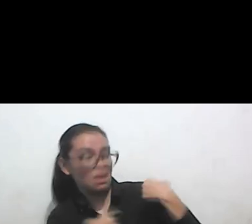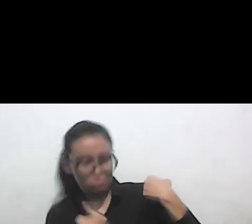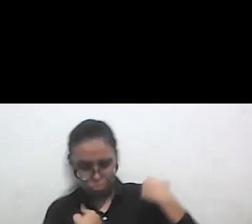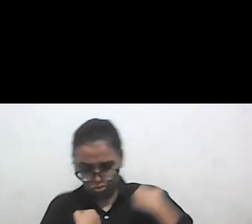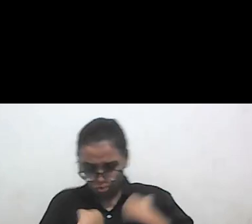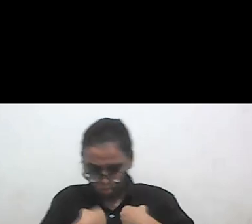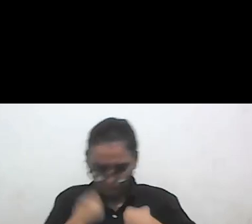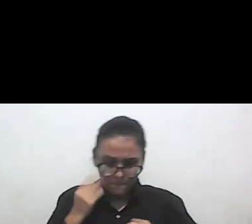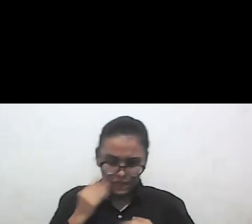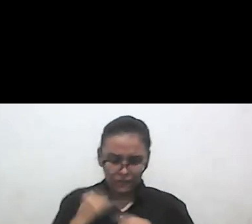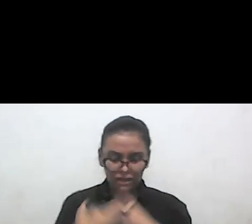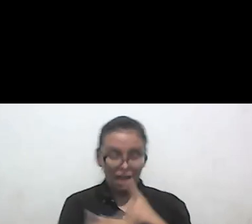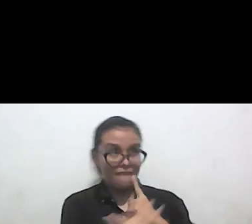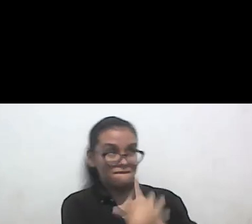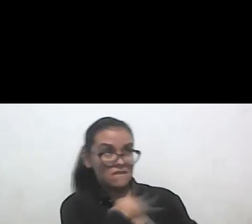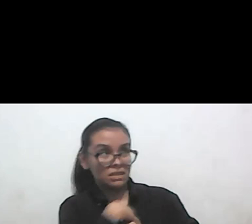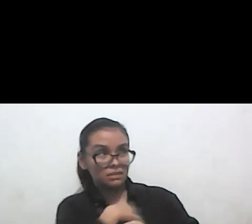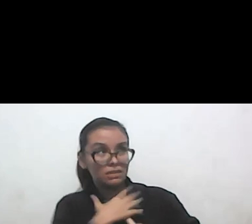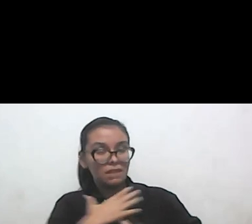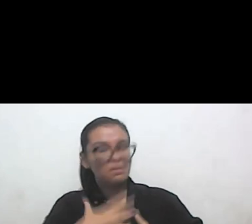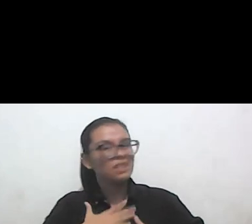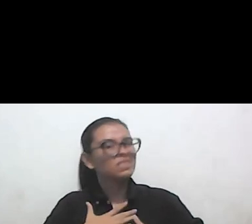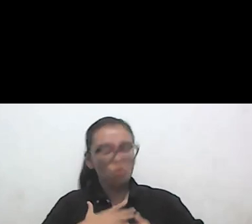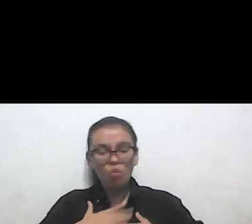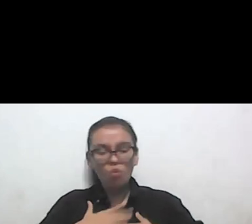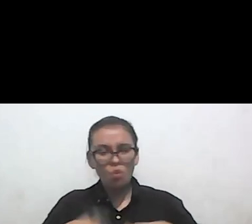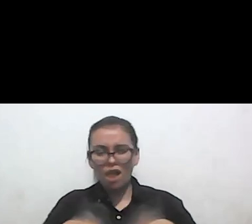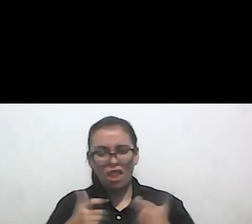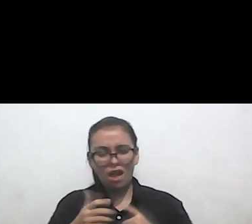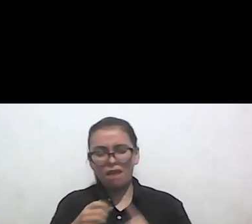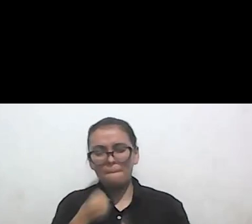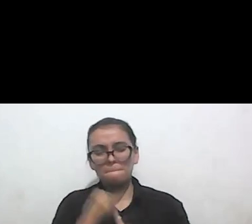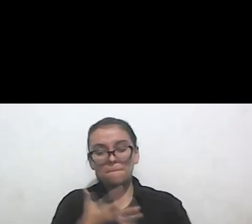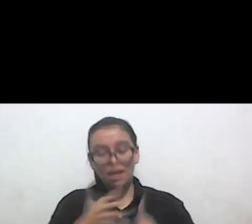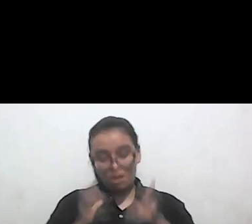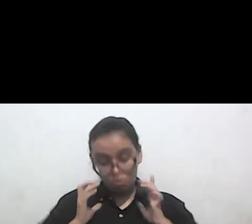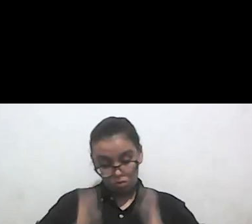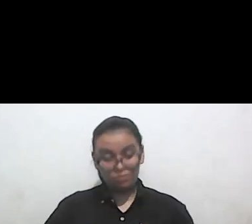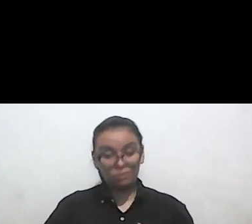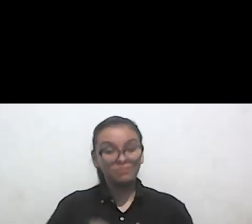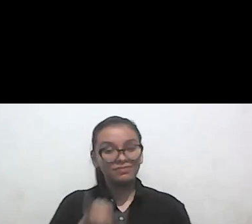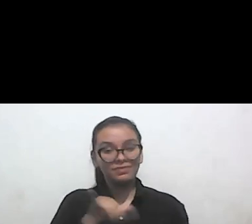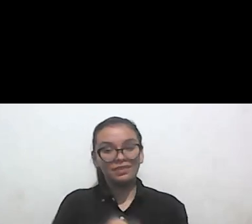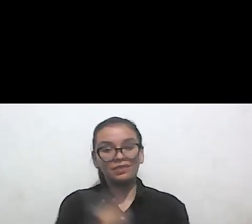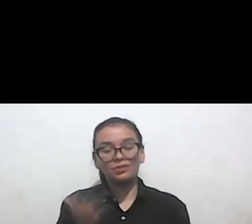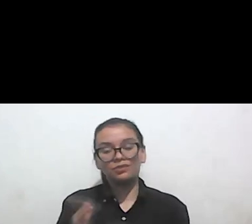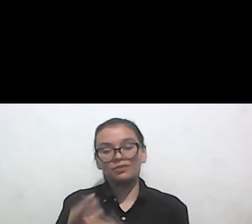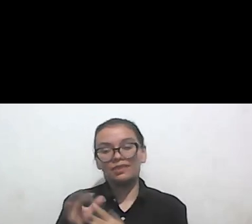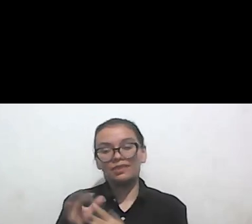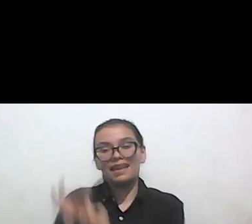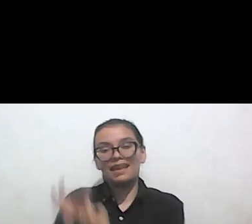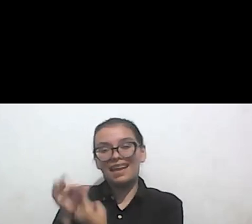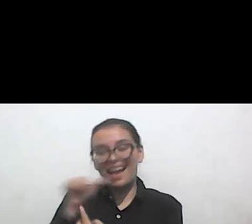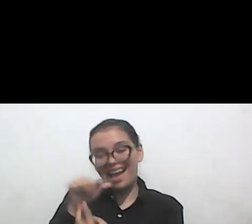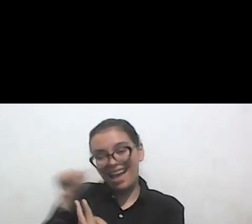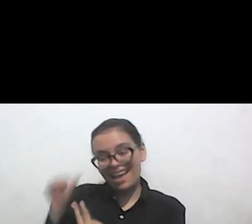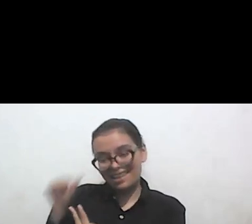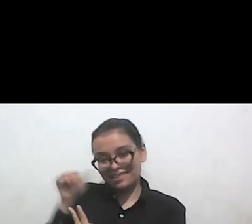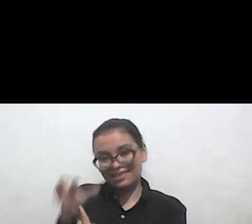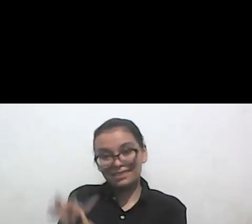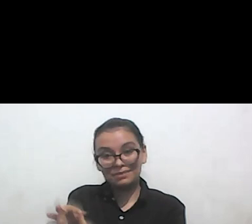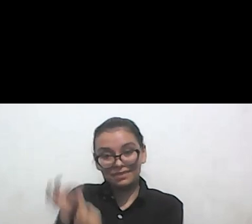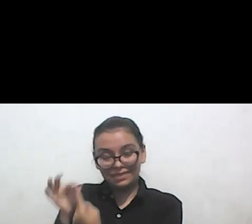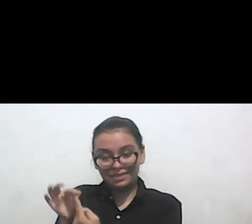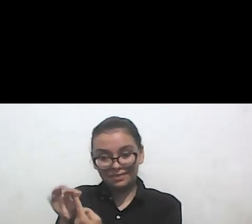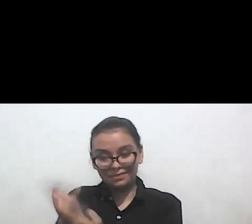especialmente la experiencia de nuestros cuerpos. Con este preámbulo quiero saludar a nuestras dos profesoras invitadas a